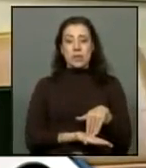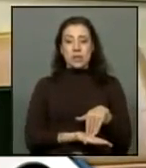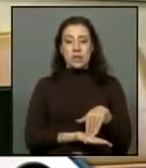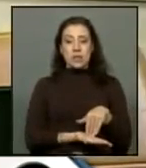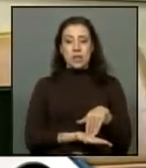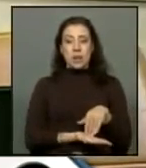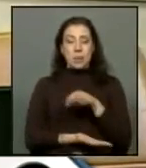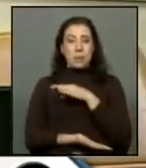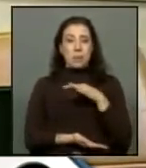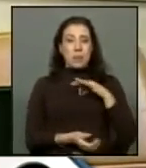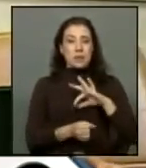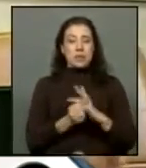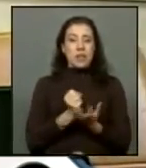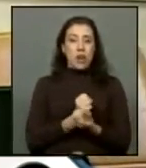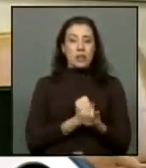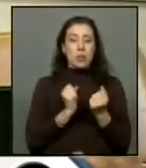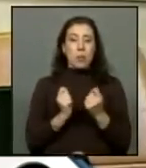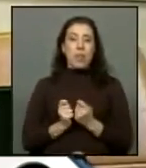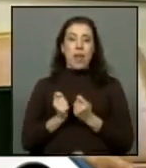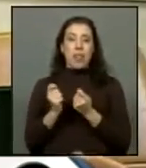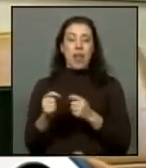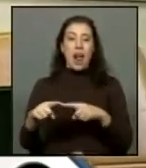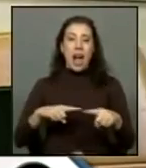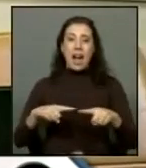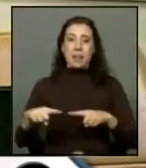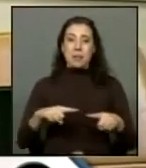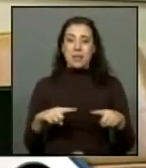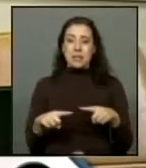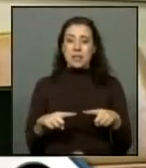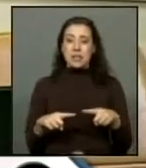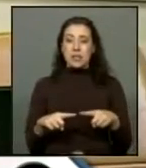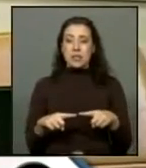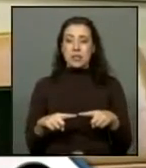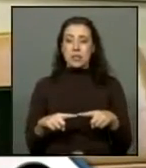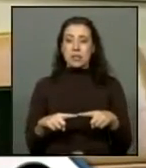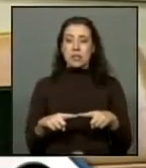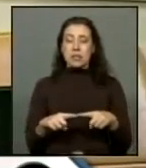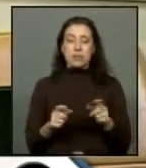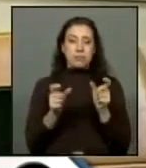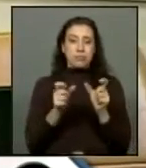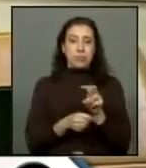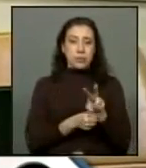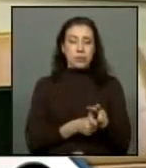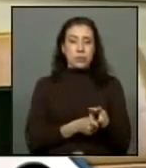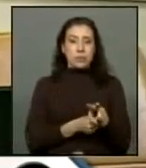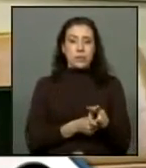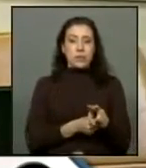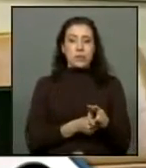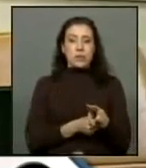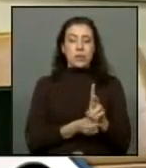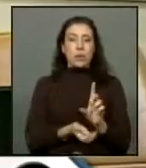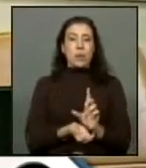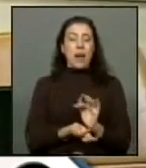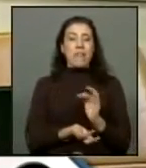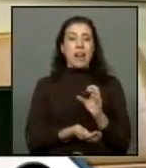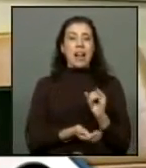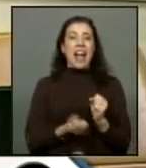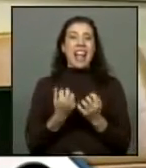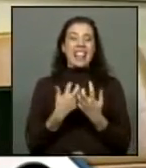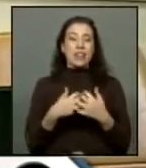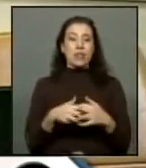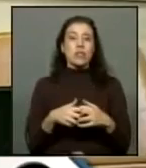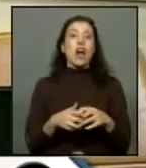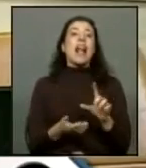del Ministerio de Hacienda pueda entregar la administración, la explotación y la supervisión de la zona franca industrial a una